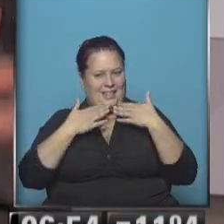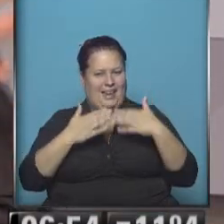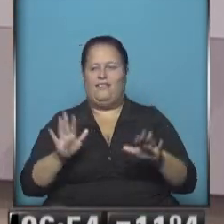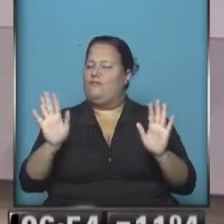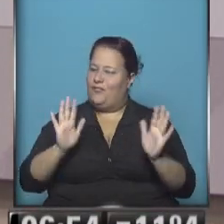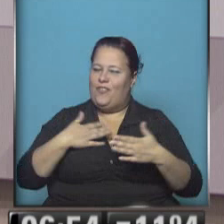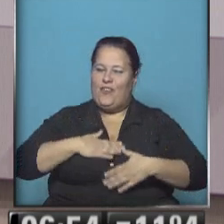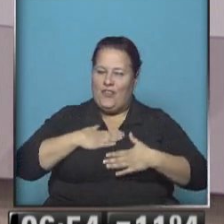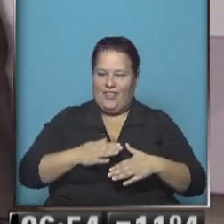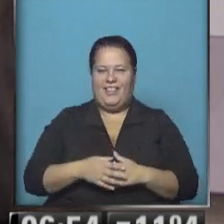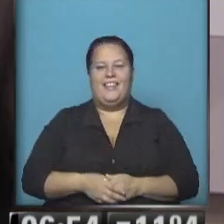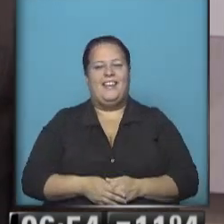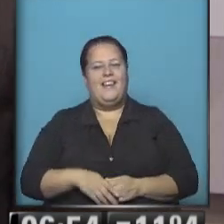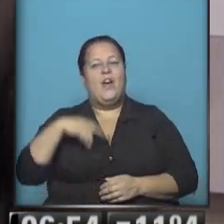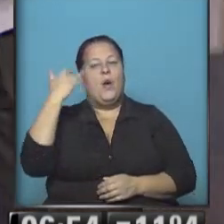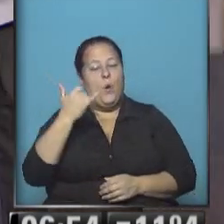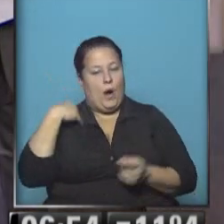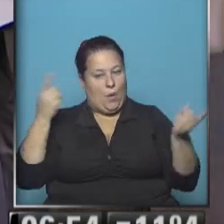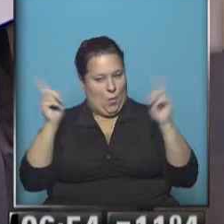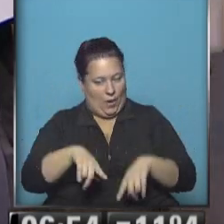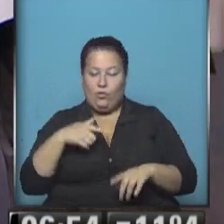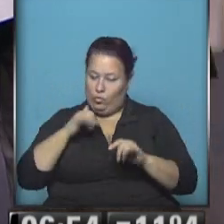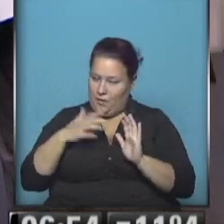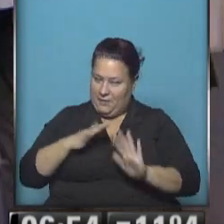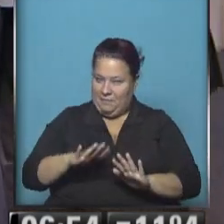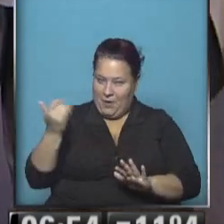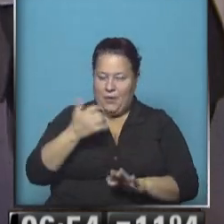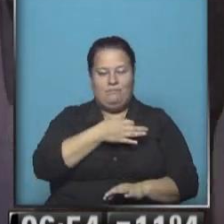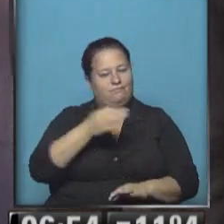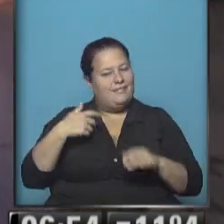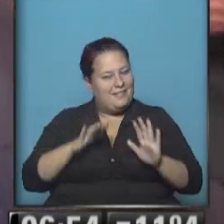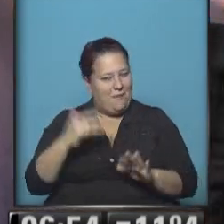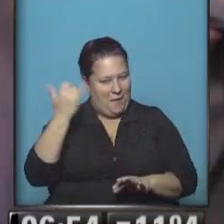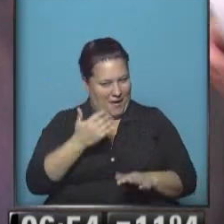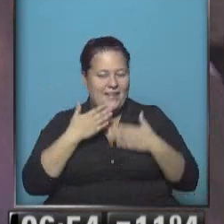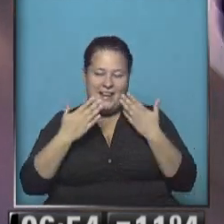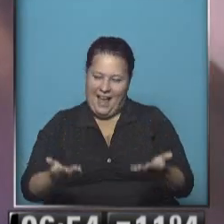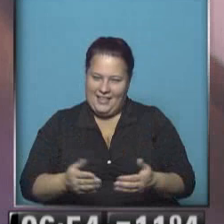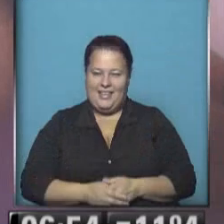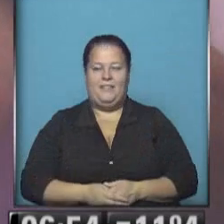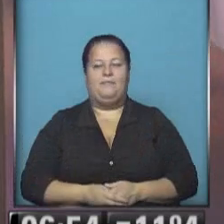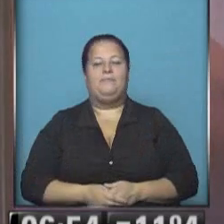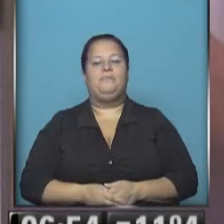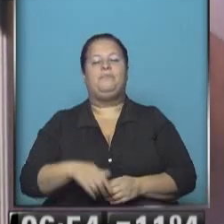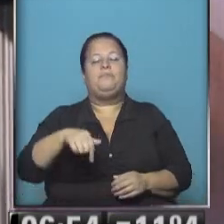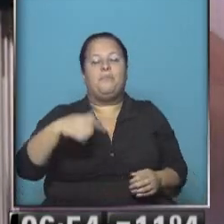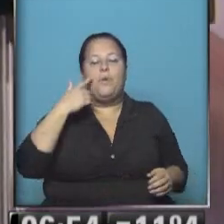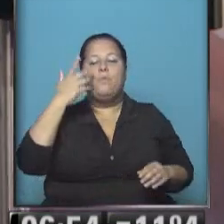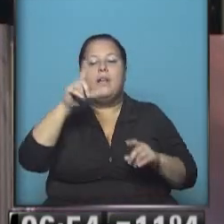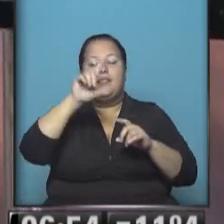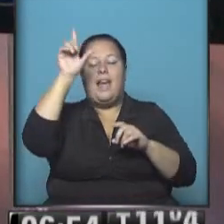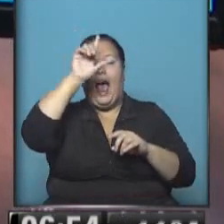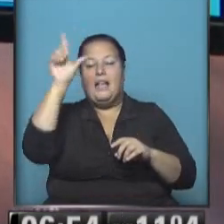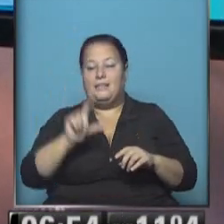gracias. Por favor, un placer, el jueves estamos acá de nuevo. Te espero, te espero, siempre lo espero, gracias, corazón. Y vamos a las imágenes del